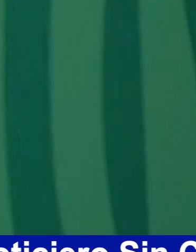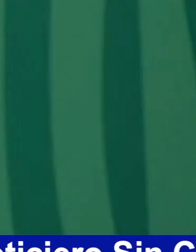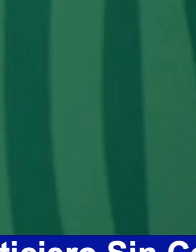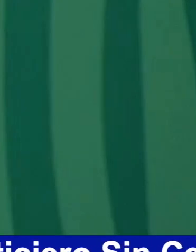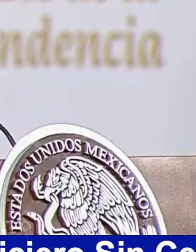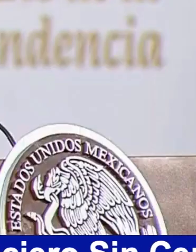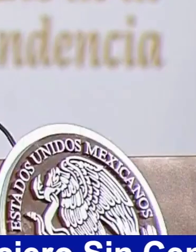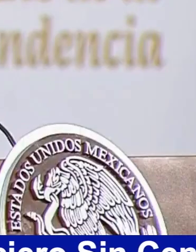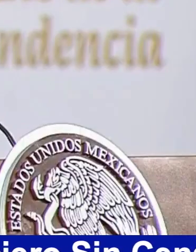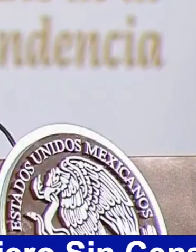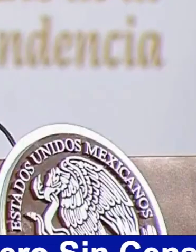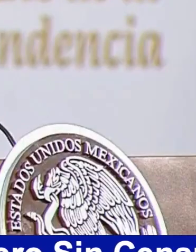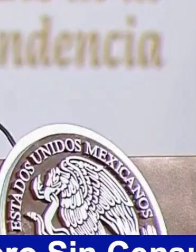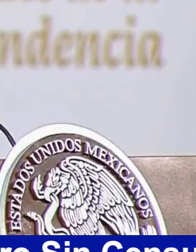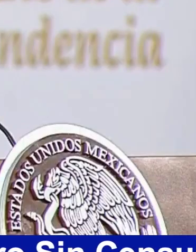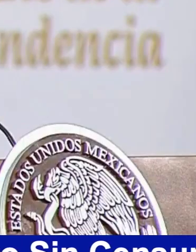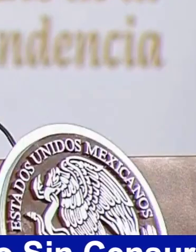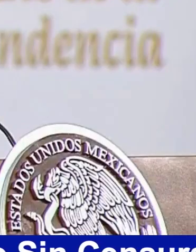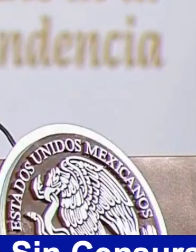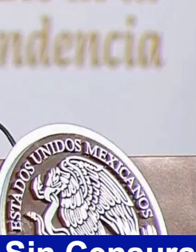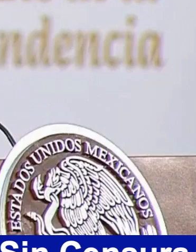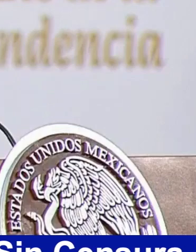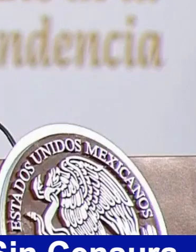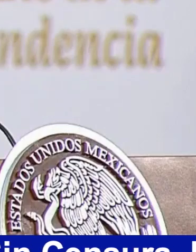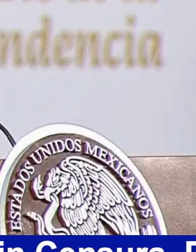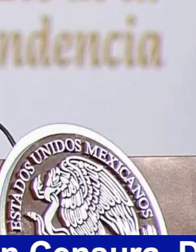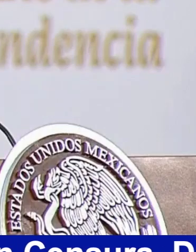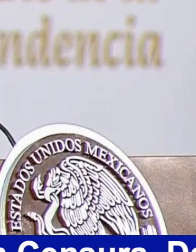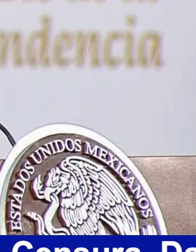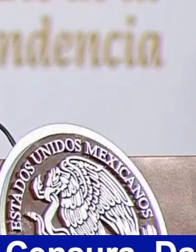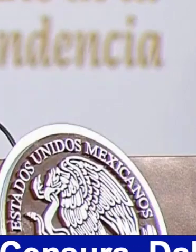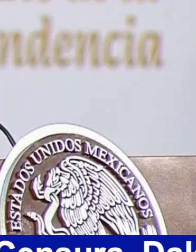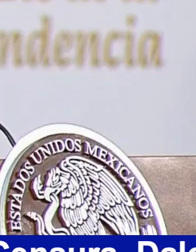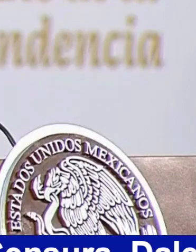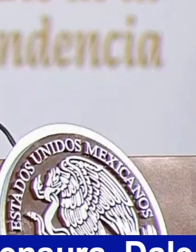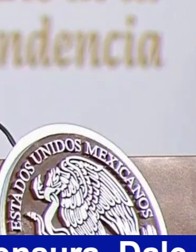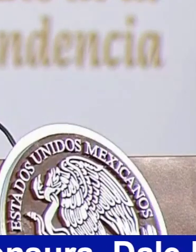entonces siempre fue así